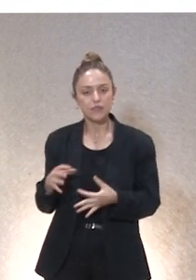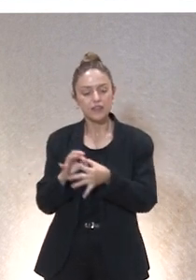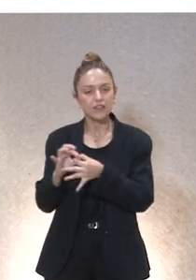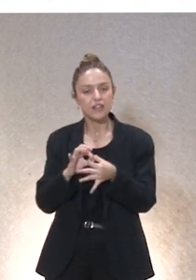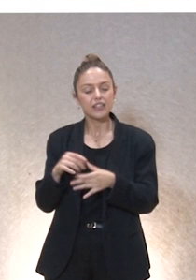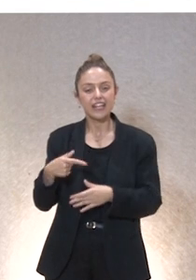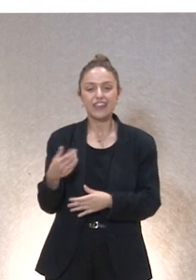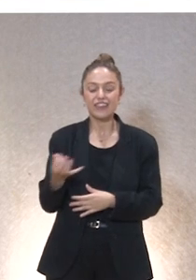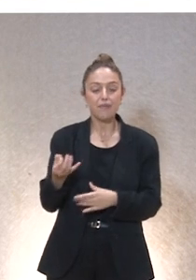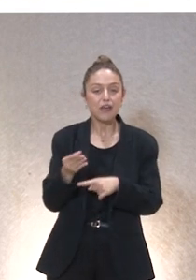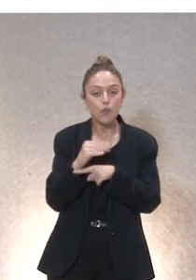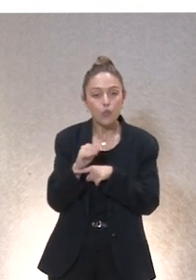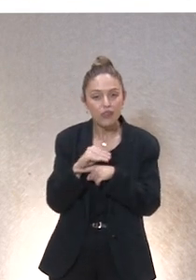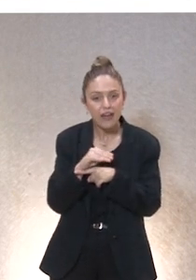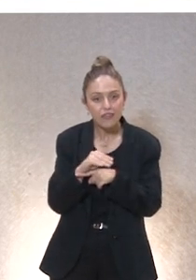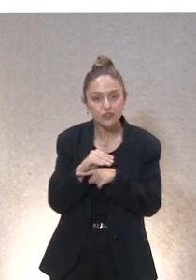requiere que